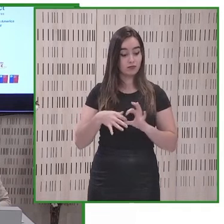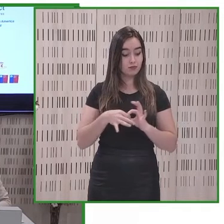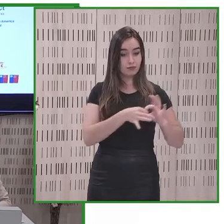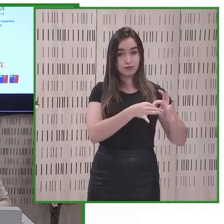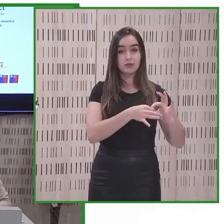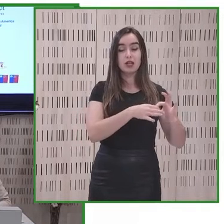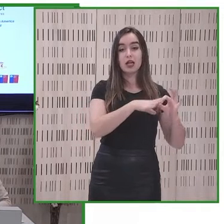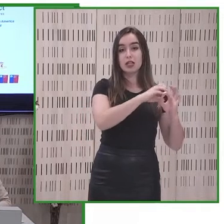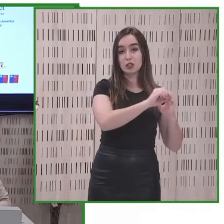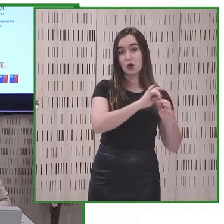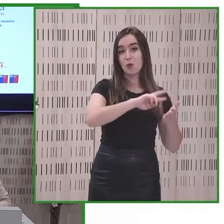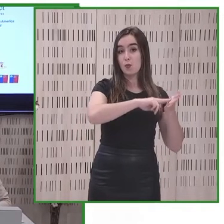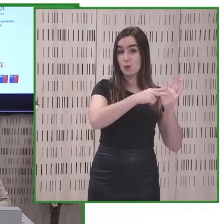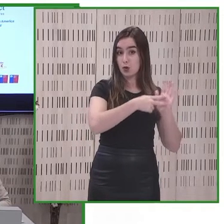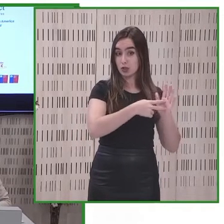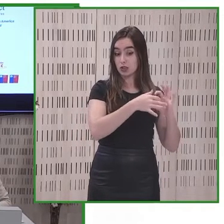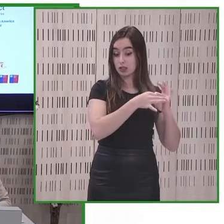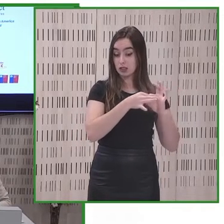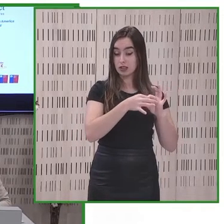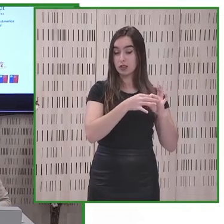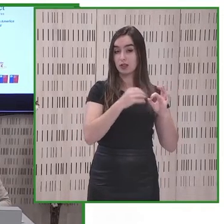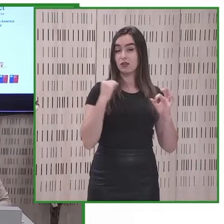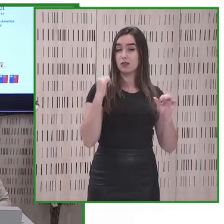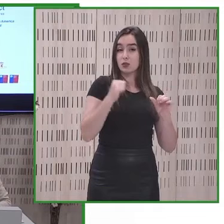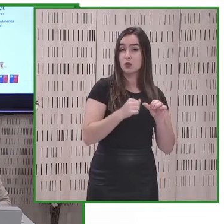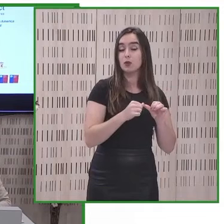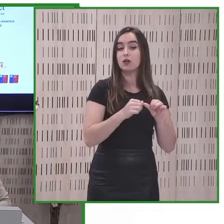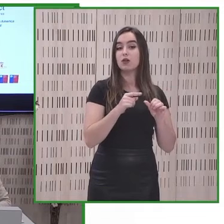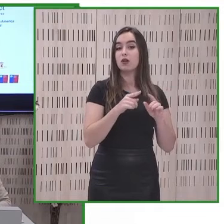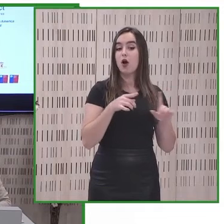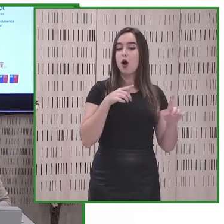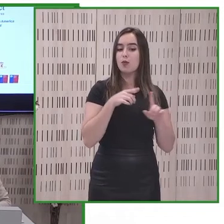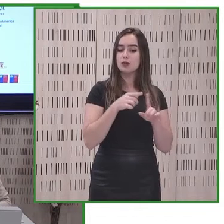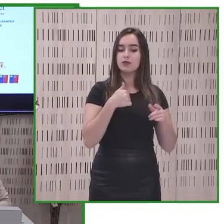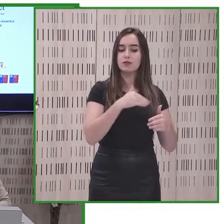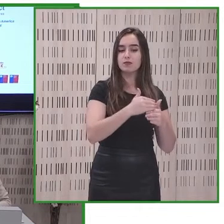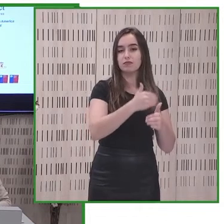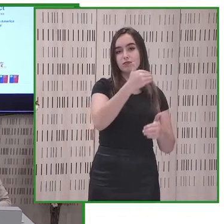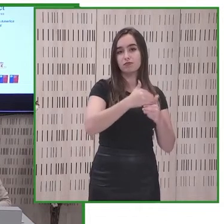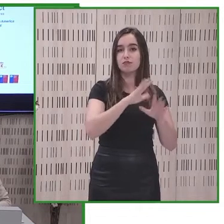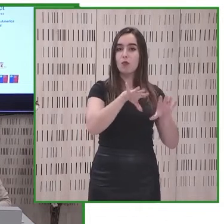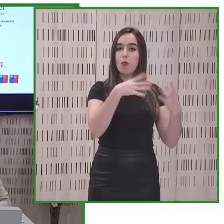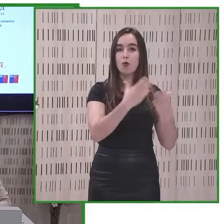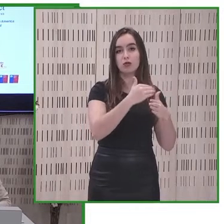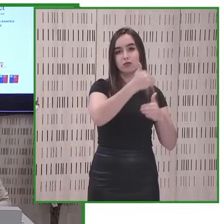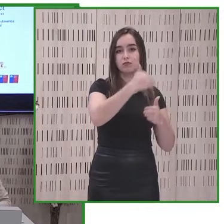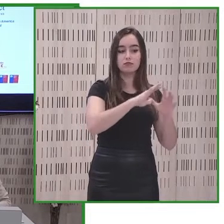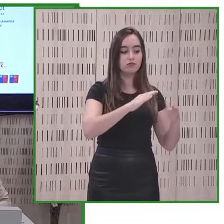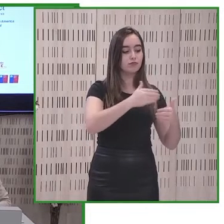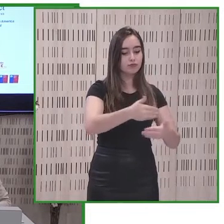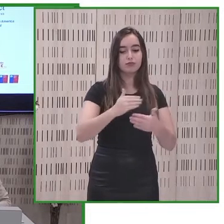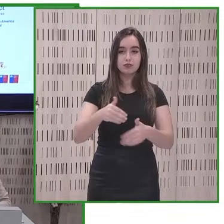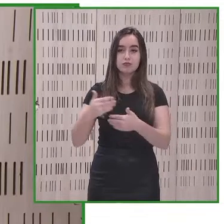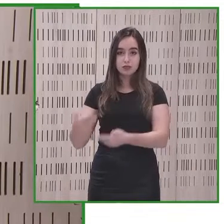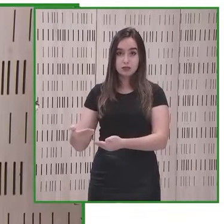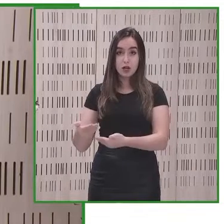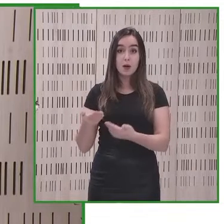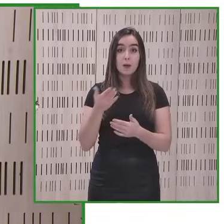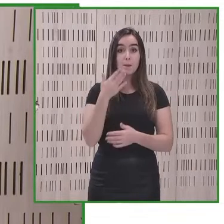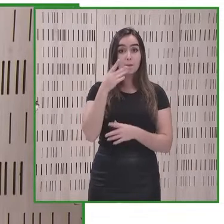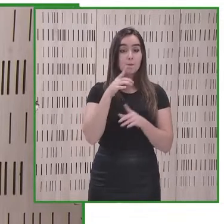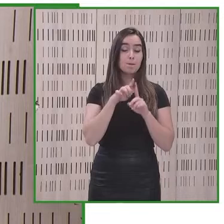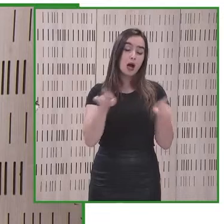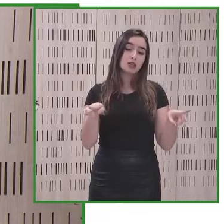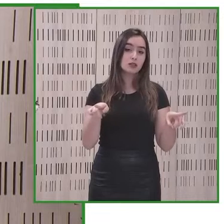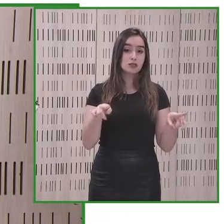para expandir la misión de un mundo sin barreras al mundo hispano parlantes sin embargo el bajo conocimiento del idioma inglés en nuestra